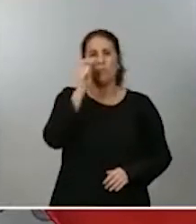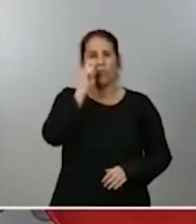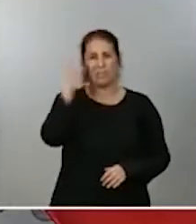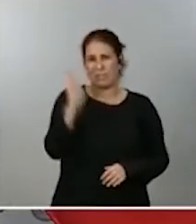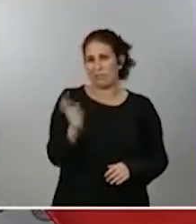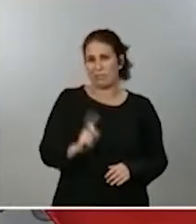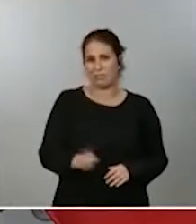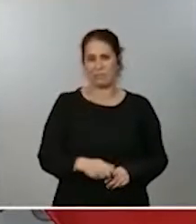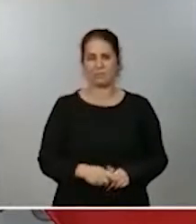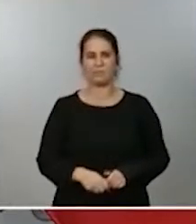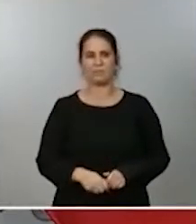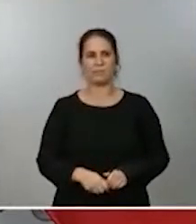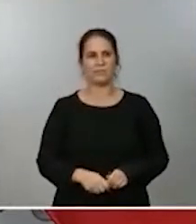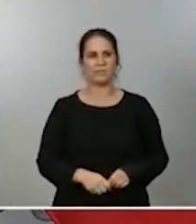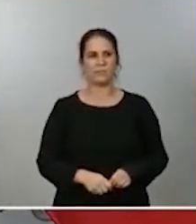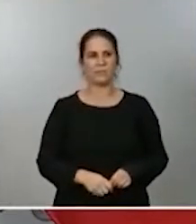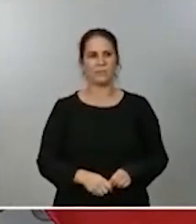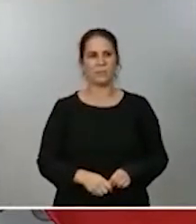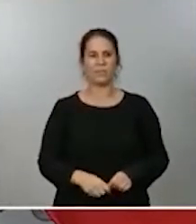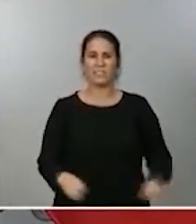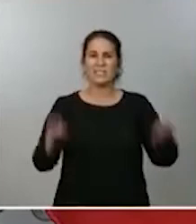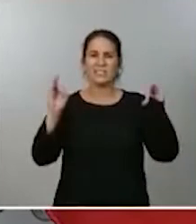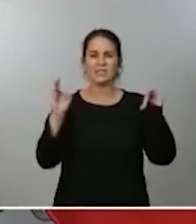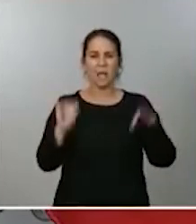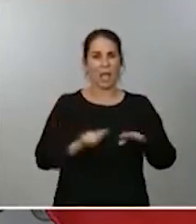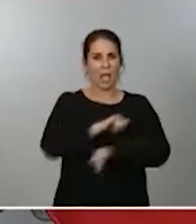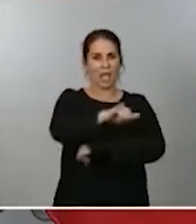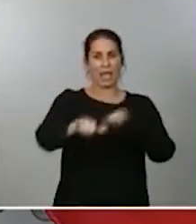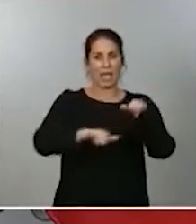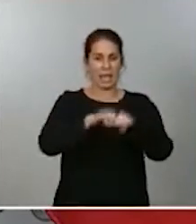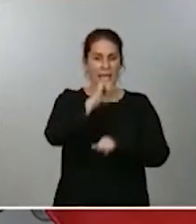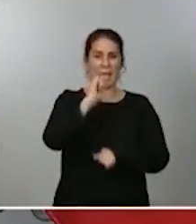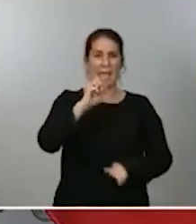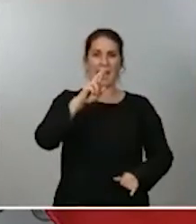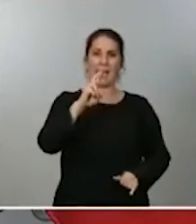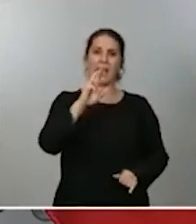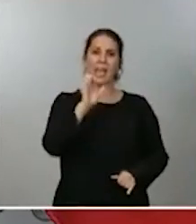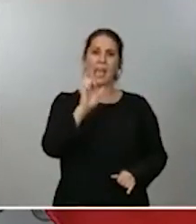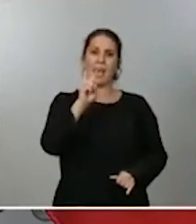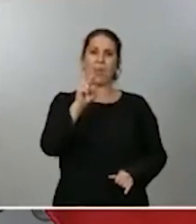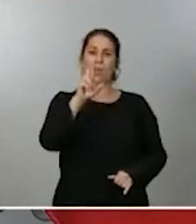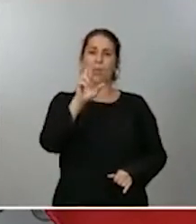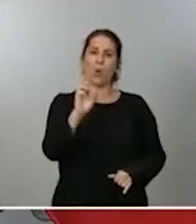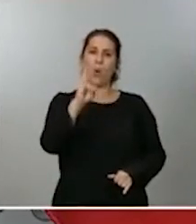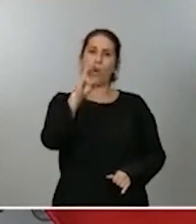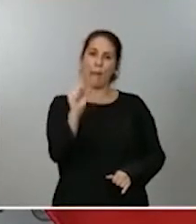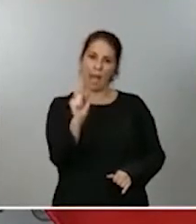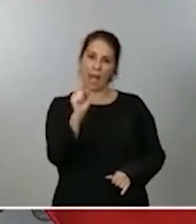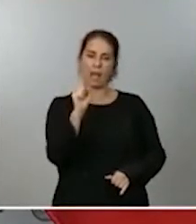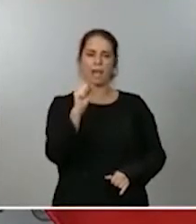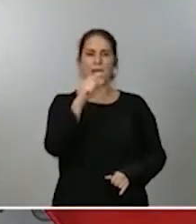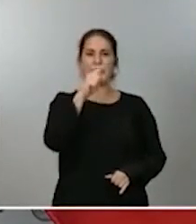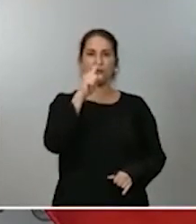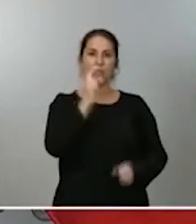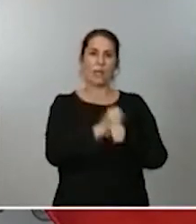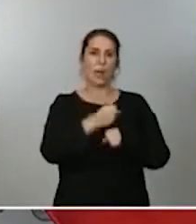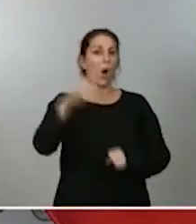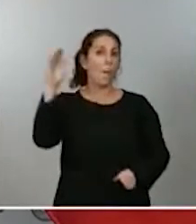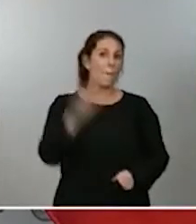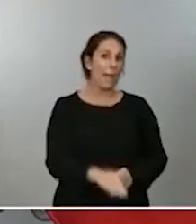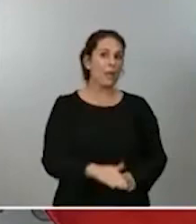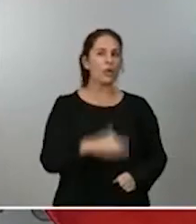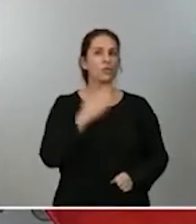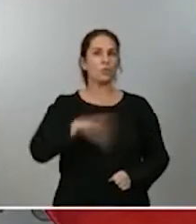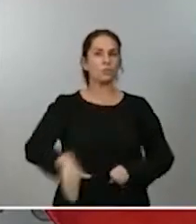En concreto, Ere Europa ha experimentado una reducción de su actividad cifrada aproximadamente en un 95%